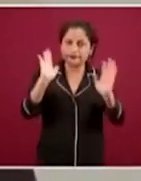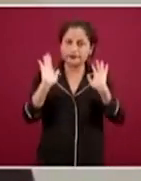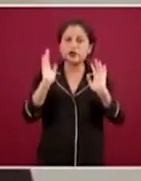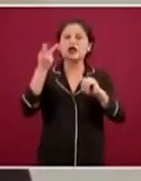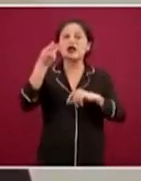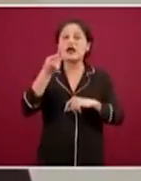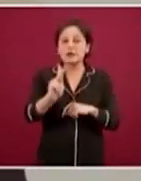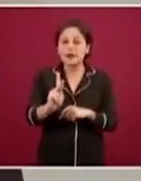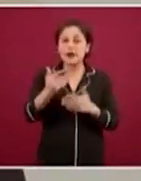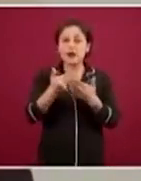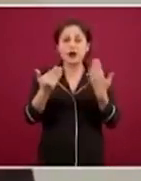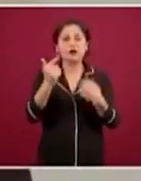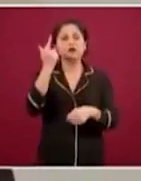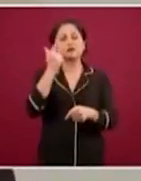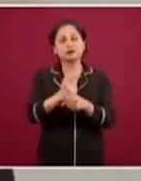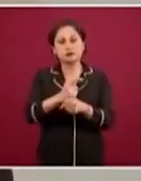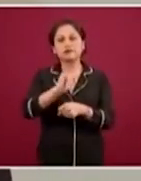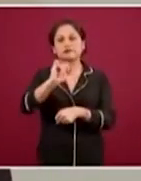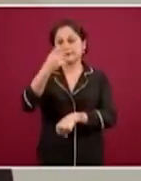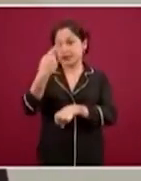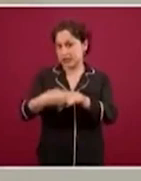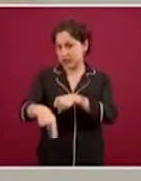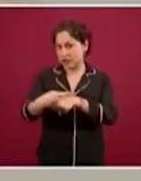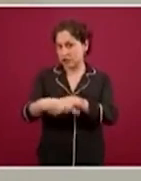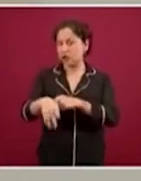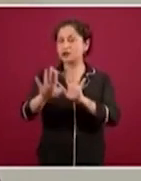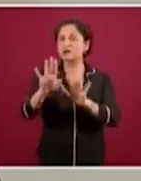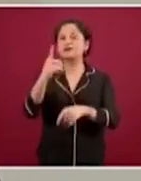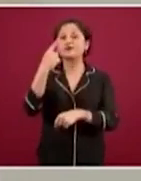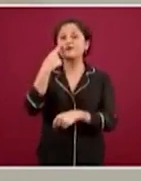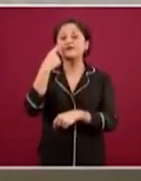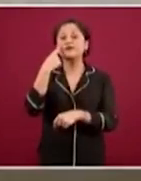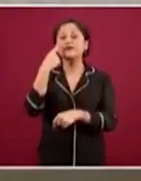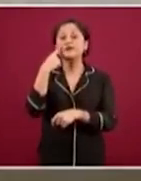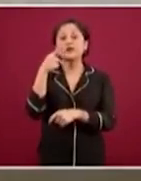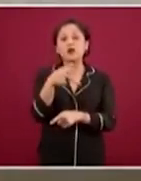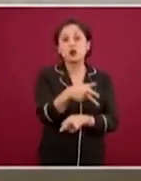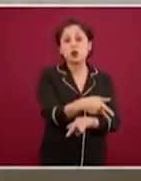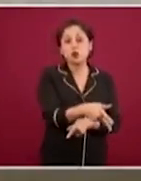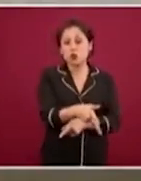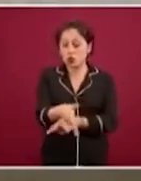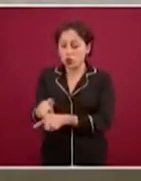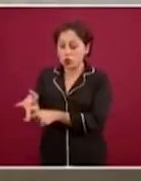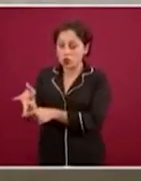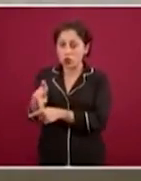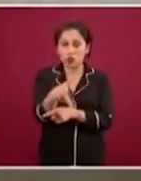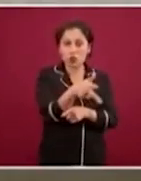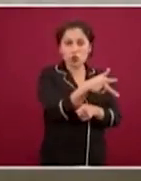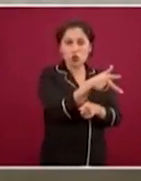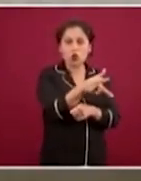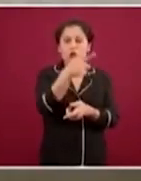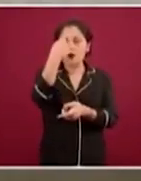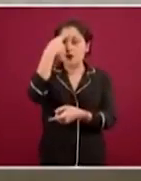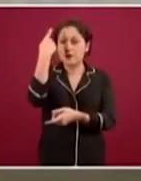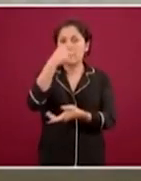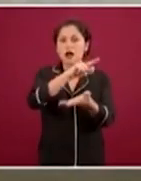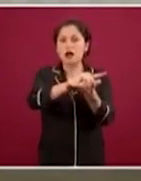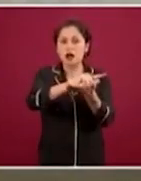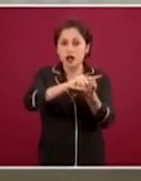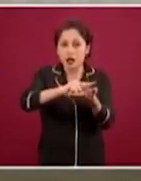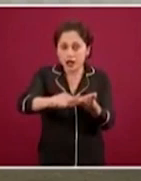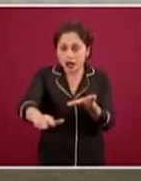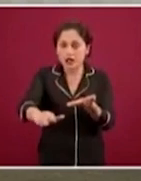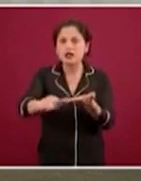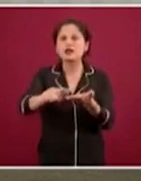sí tienen un riesgo. Las técnicas de sanitización de espacios físicos o de las